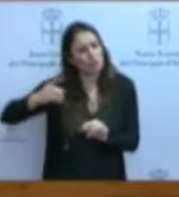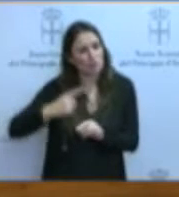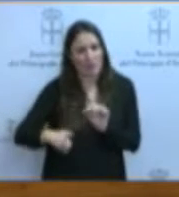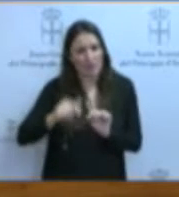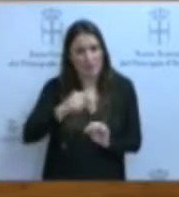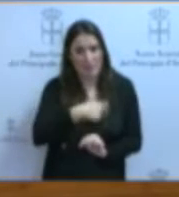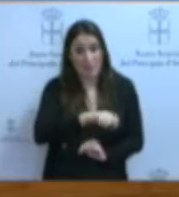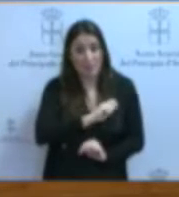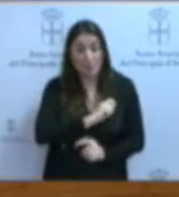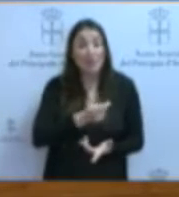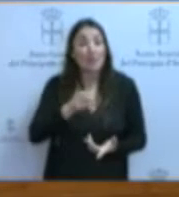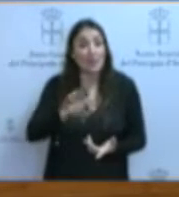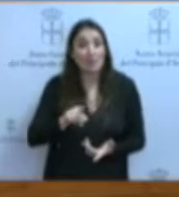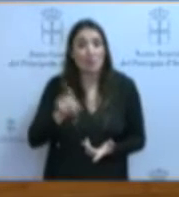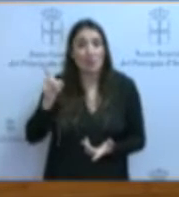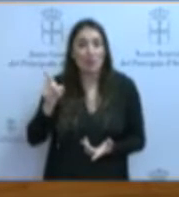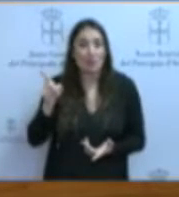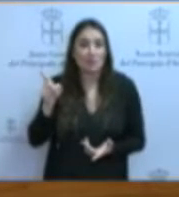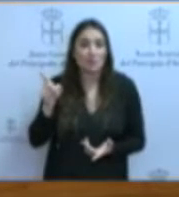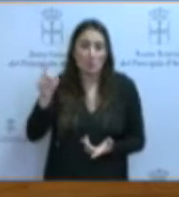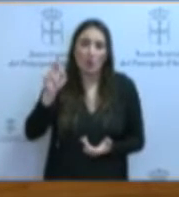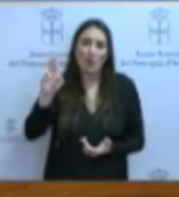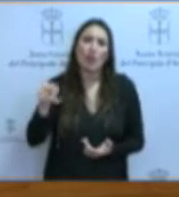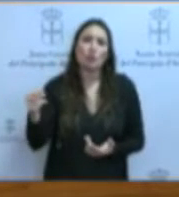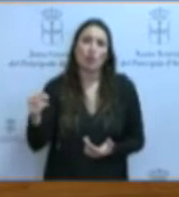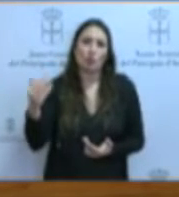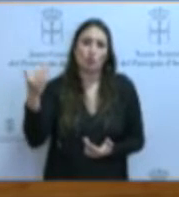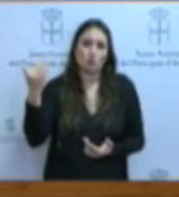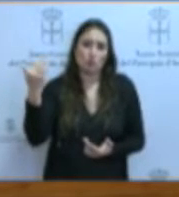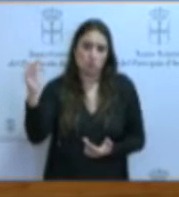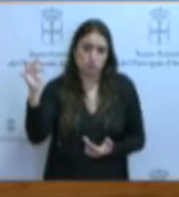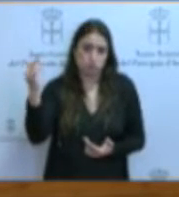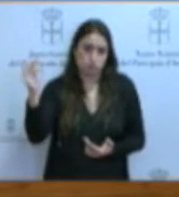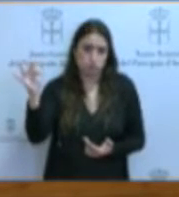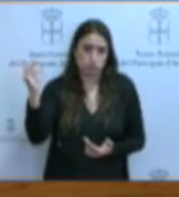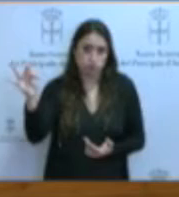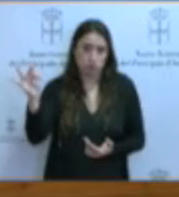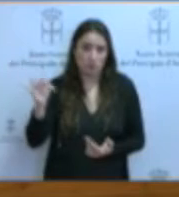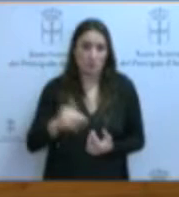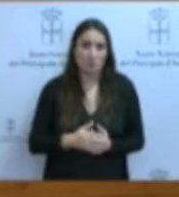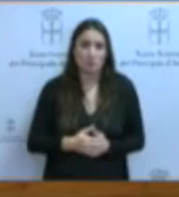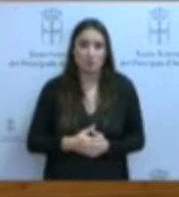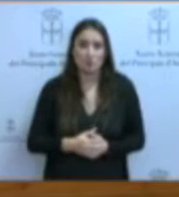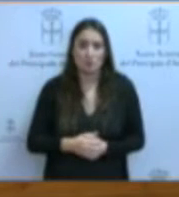también han arrojado resultados ciertamente positivos.